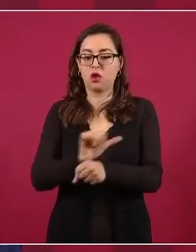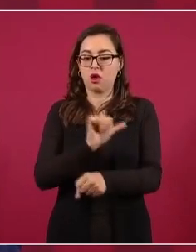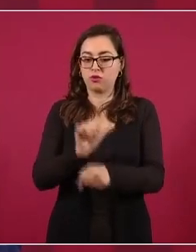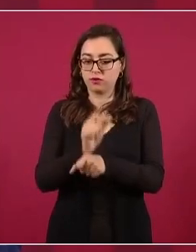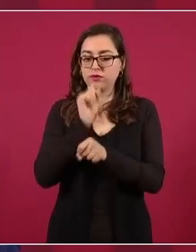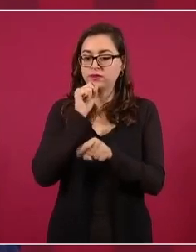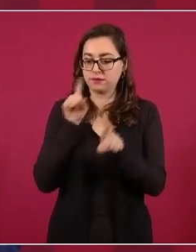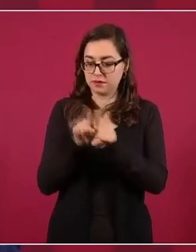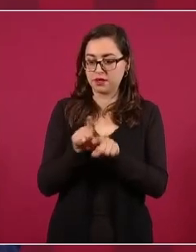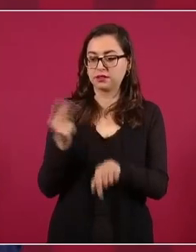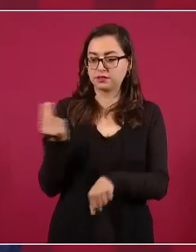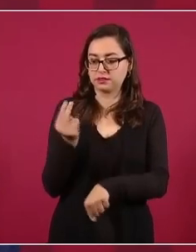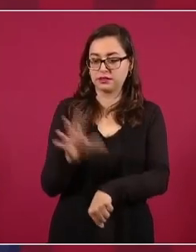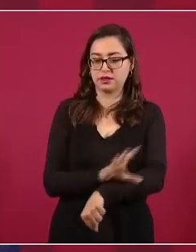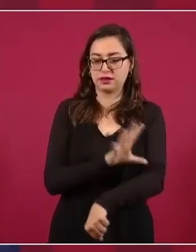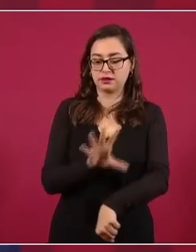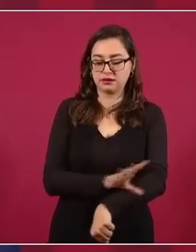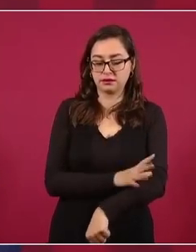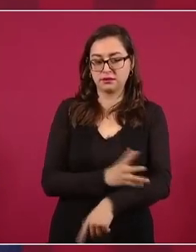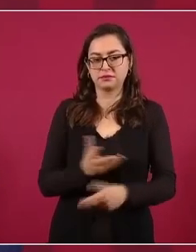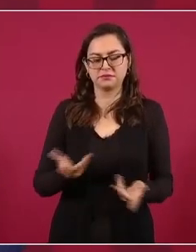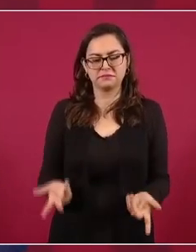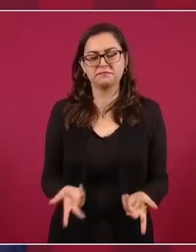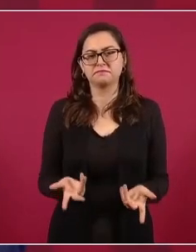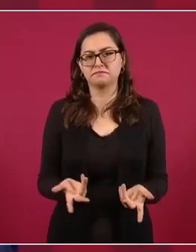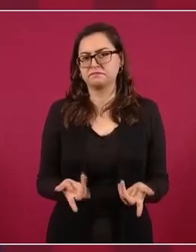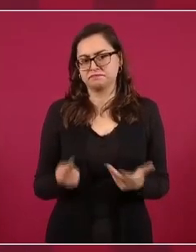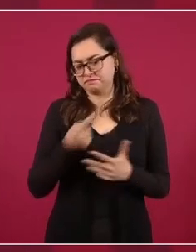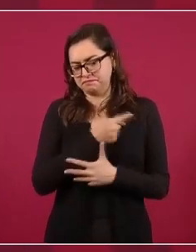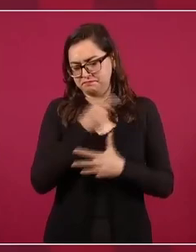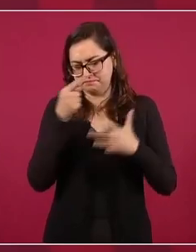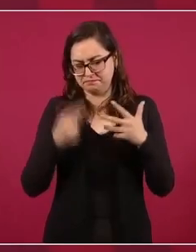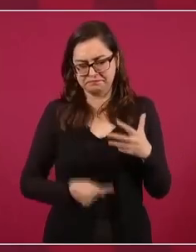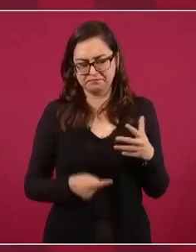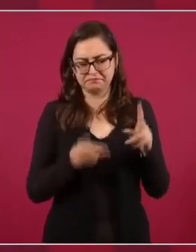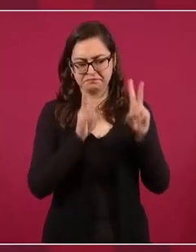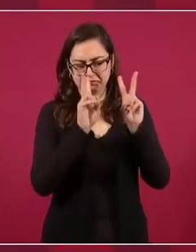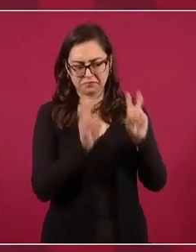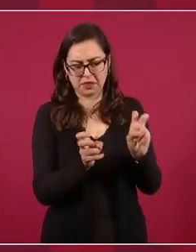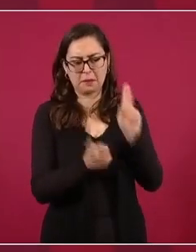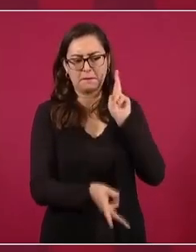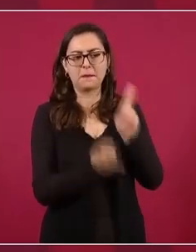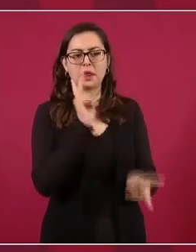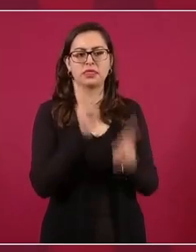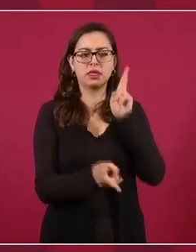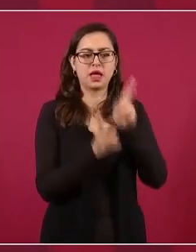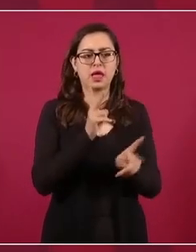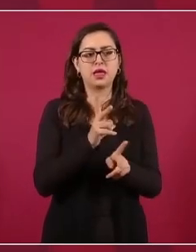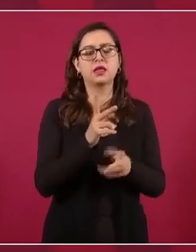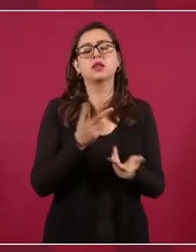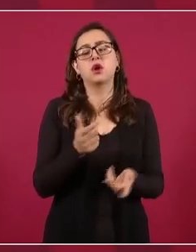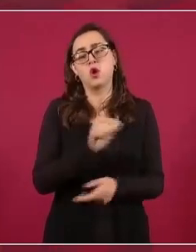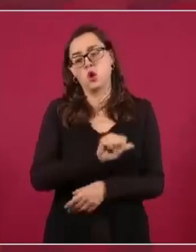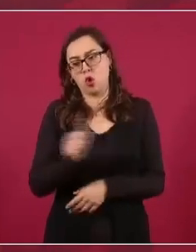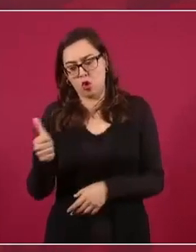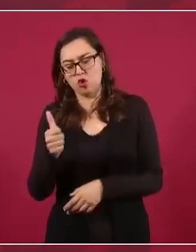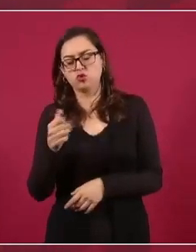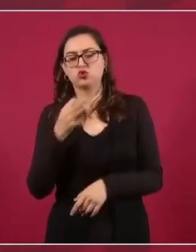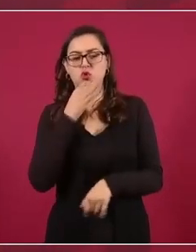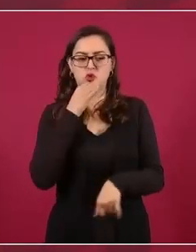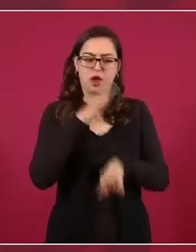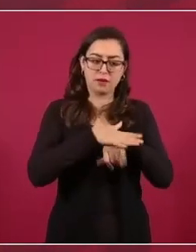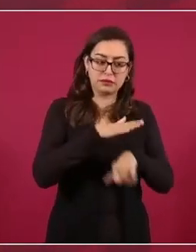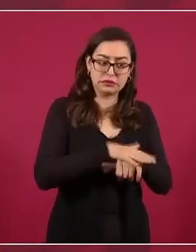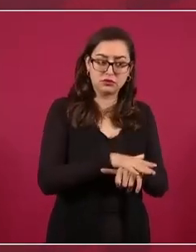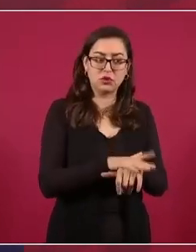les informamos, ya sabían seguramente, pero de que se nacionalizó el